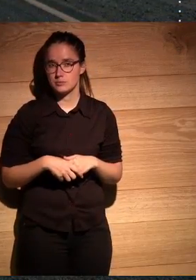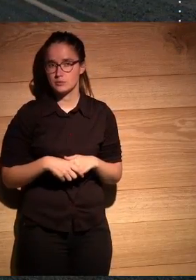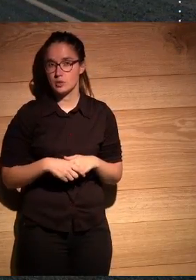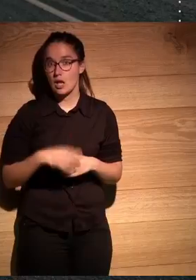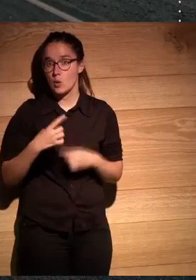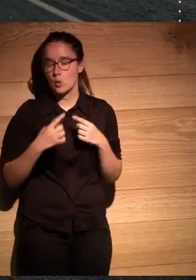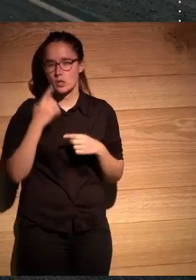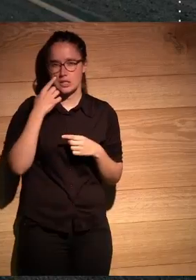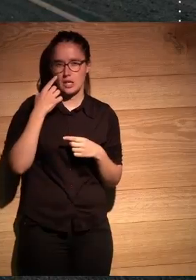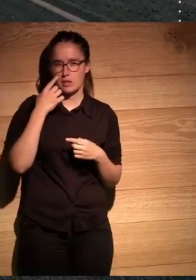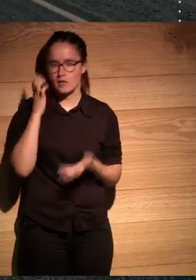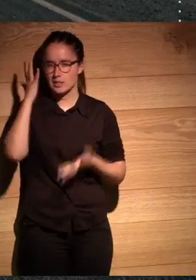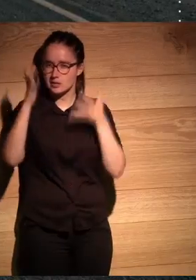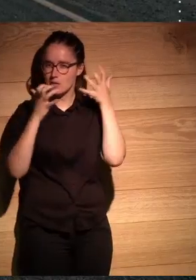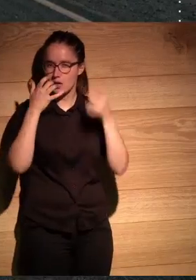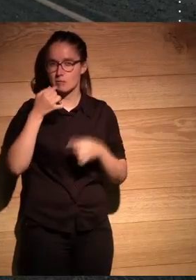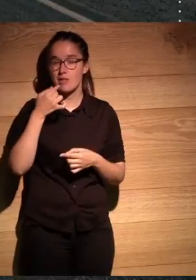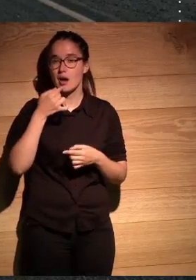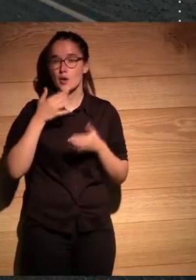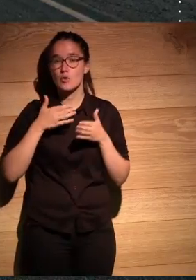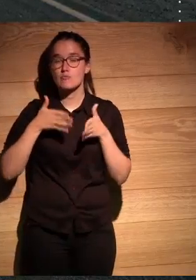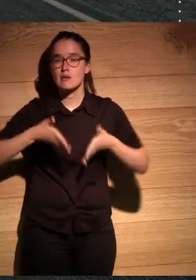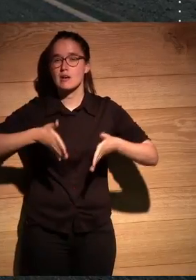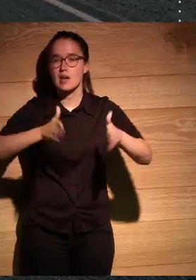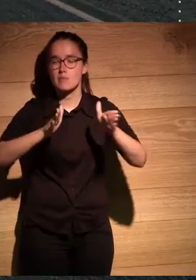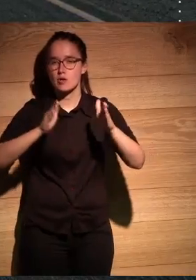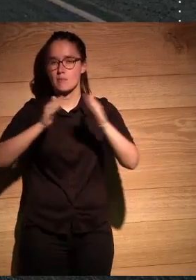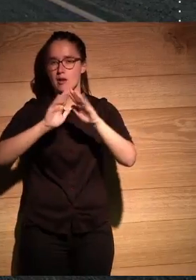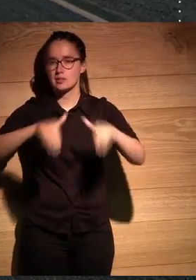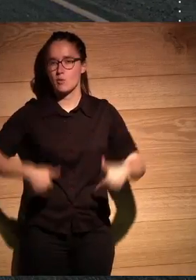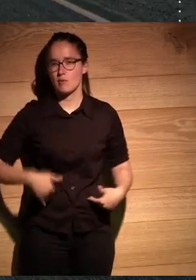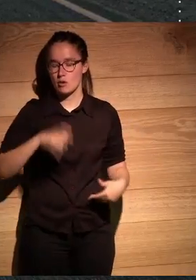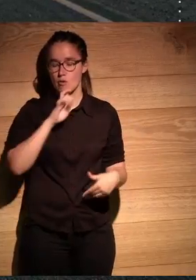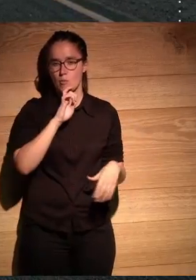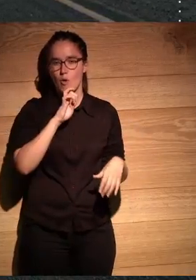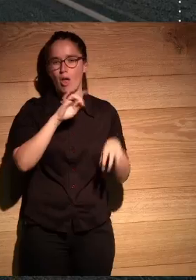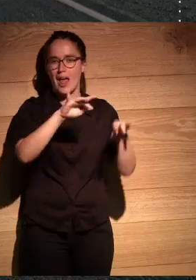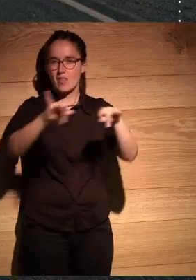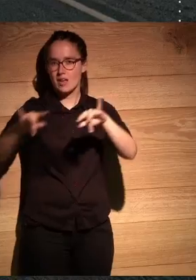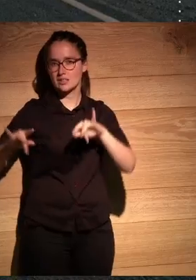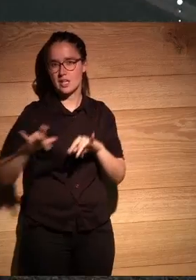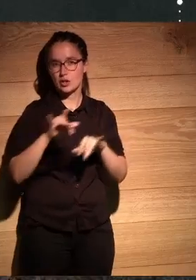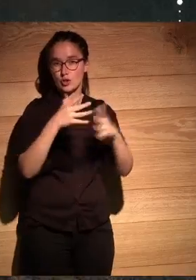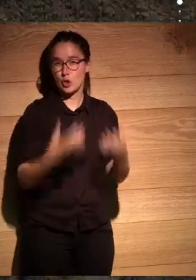unos detectives salvajes me señalaron el camino de regreso a casa a los desiertos de Sonora